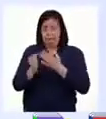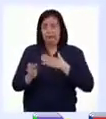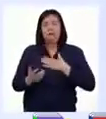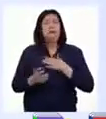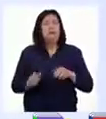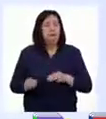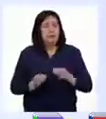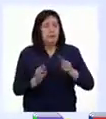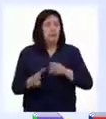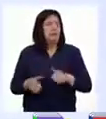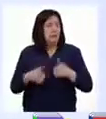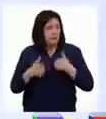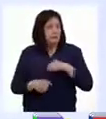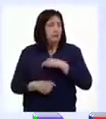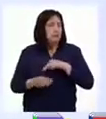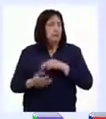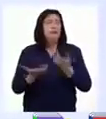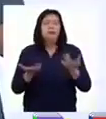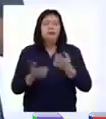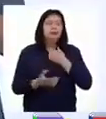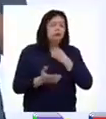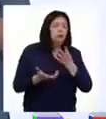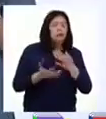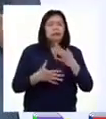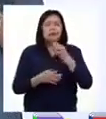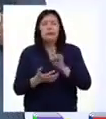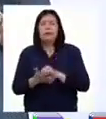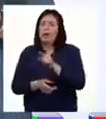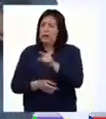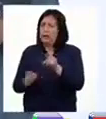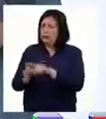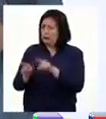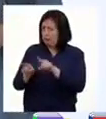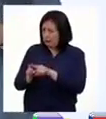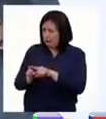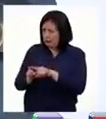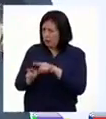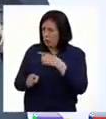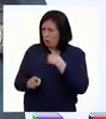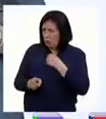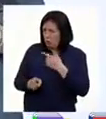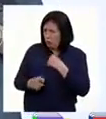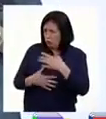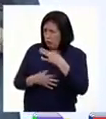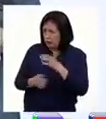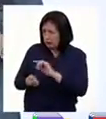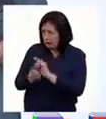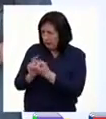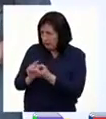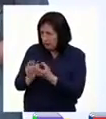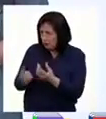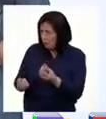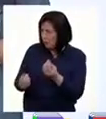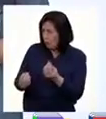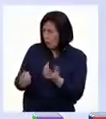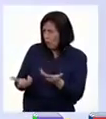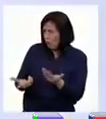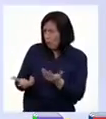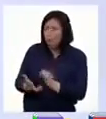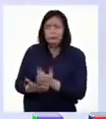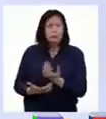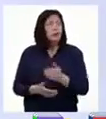de actuar y definen nuestros gustos e intereses. ¿También definen nuestros gustos e intereses? ¿Cómo así, profesora?